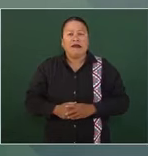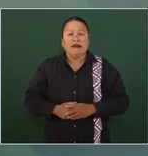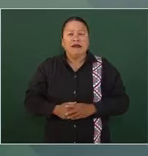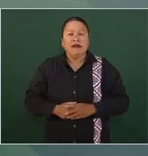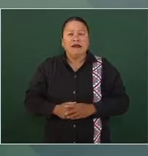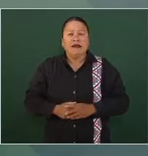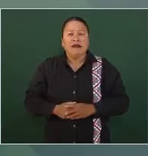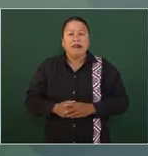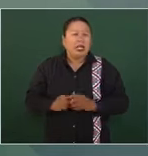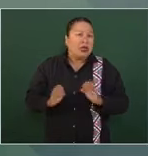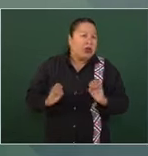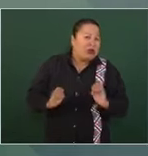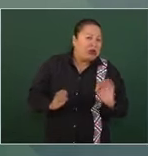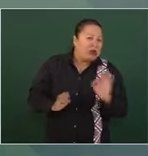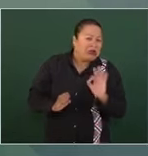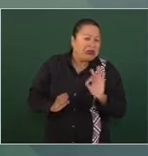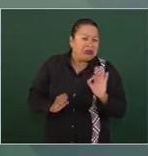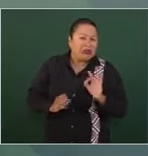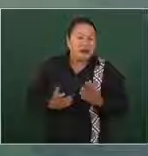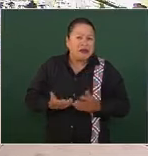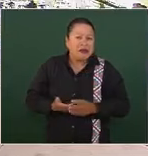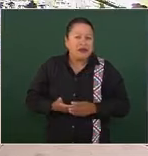o lo que